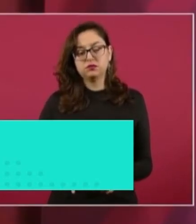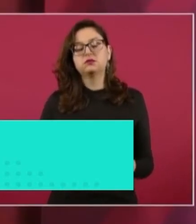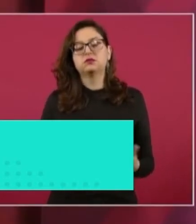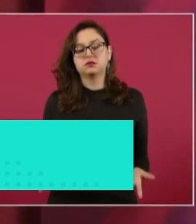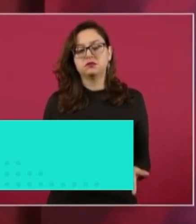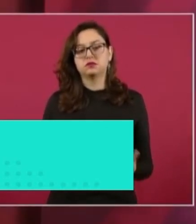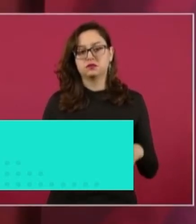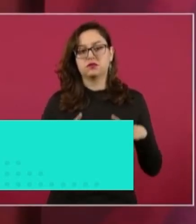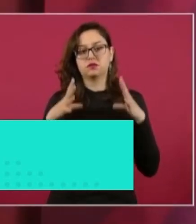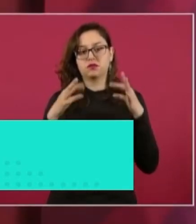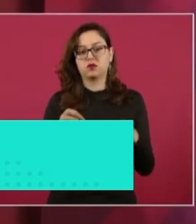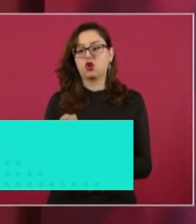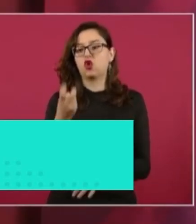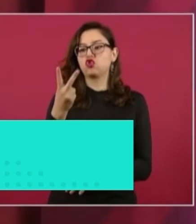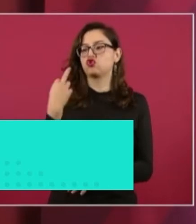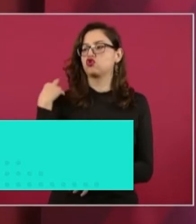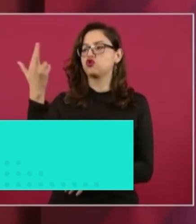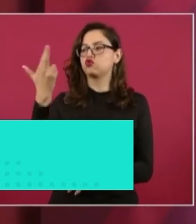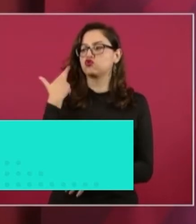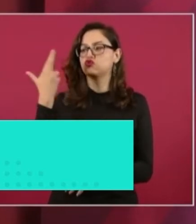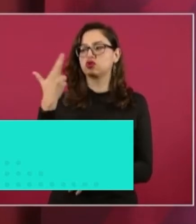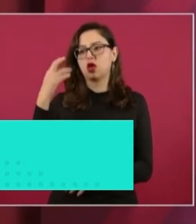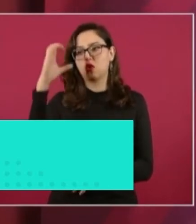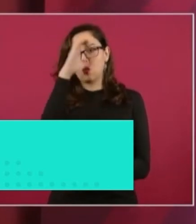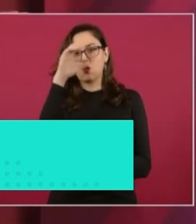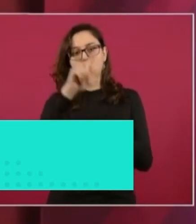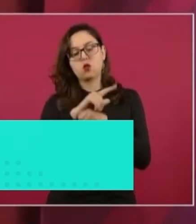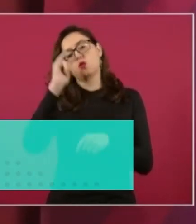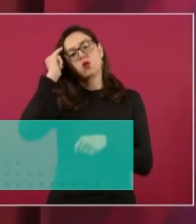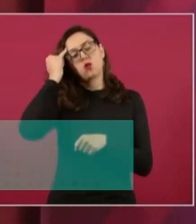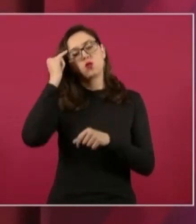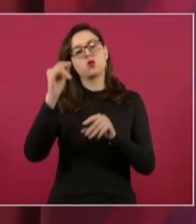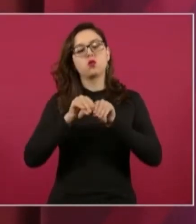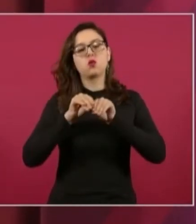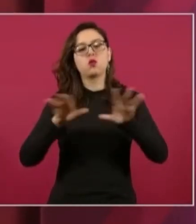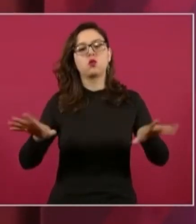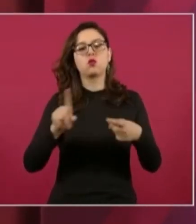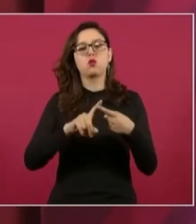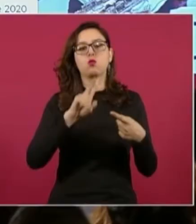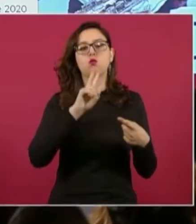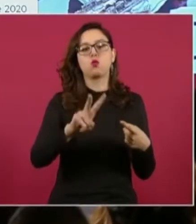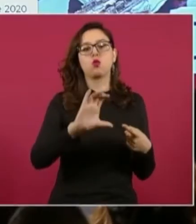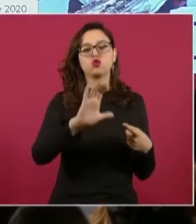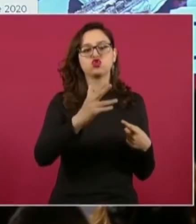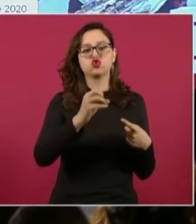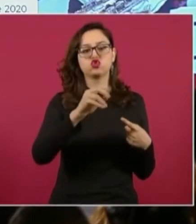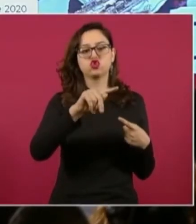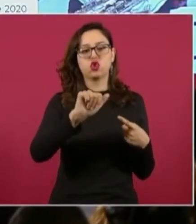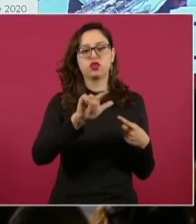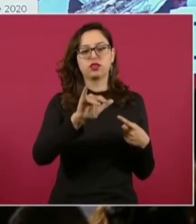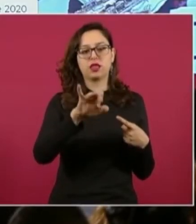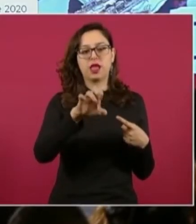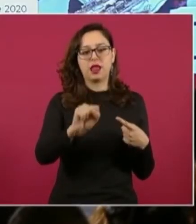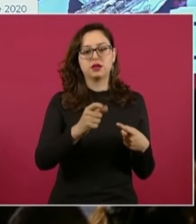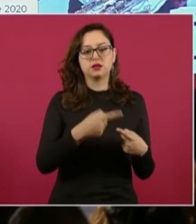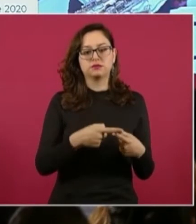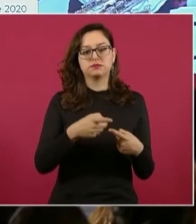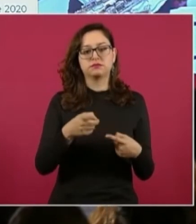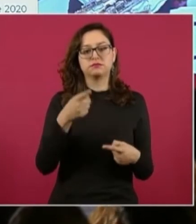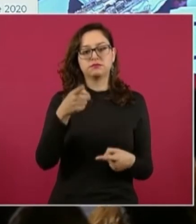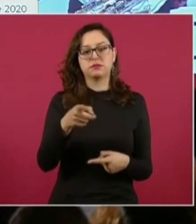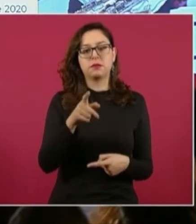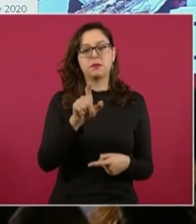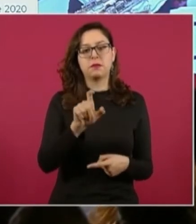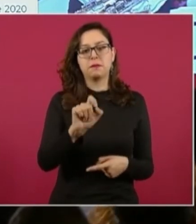radiodifusoras culturales indígenas, uno de ellos llamado La Voz de los Chontales, que fue inaugurado por el presidente